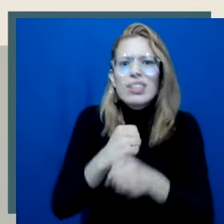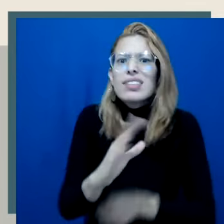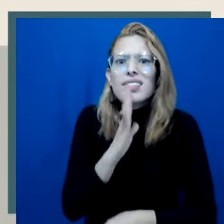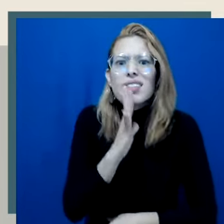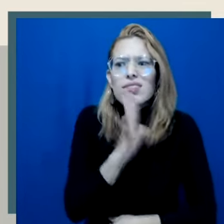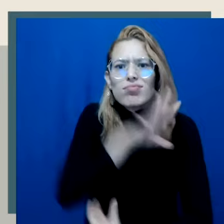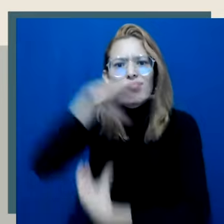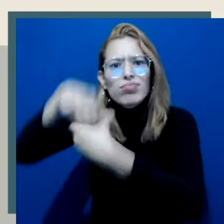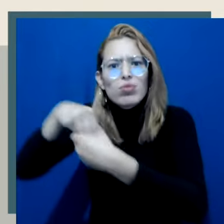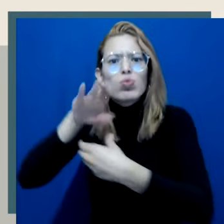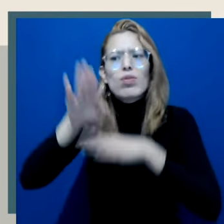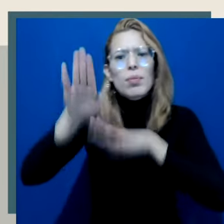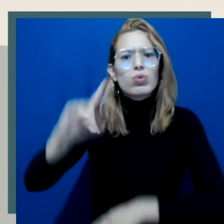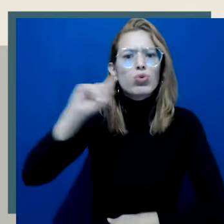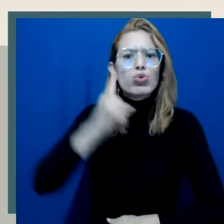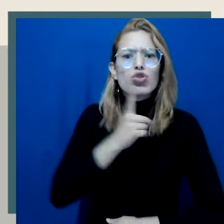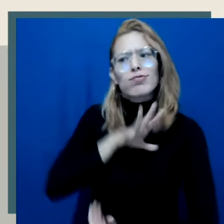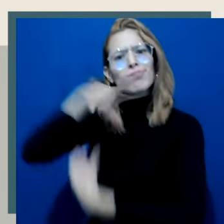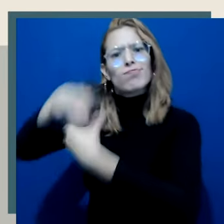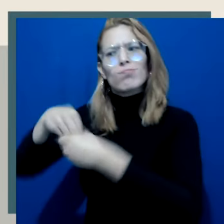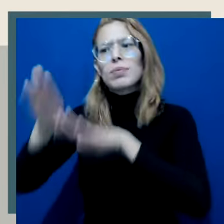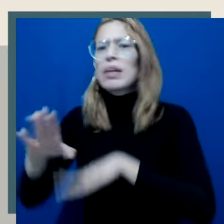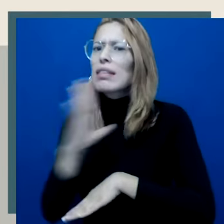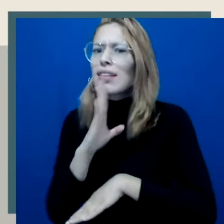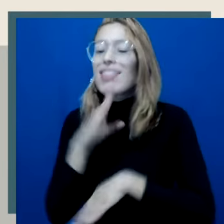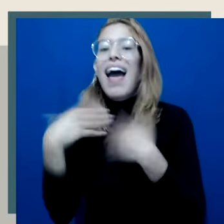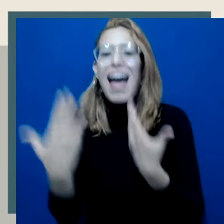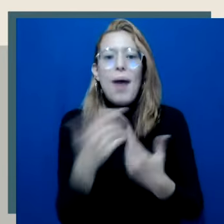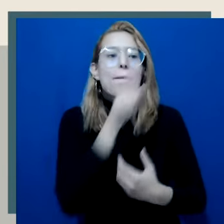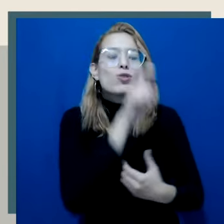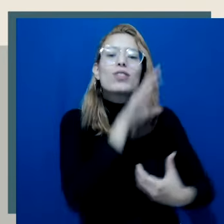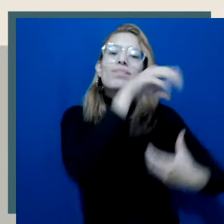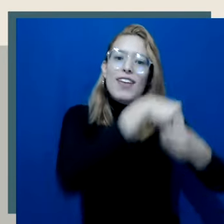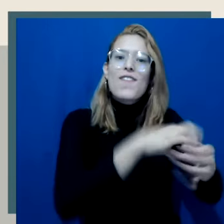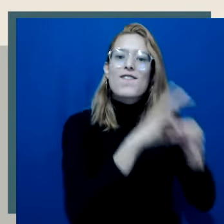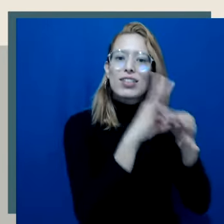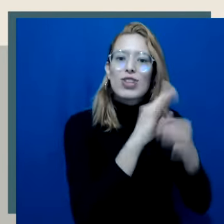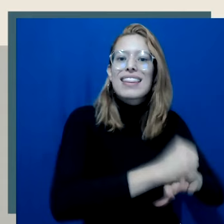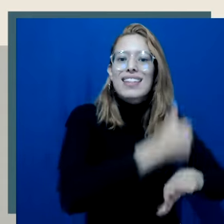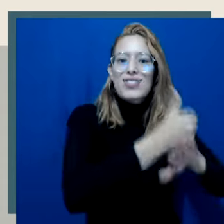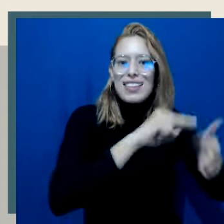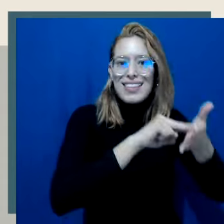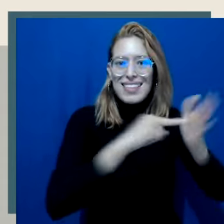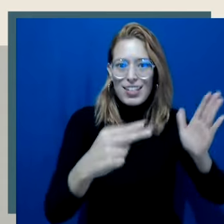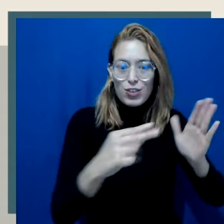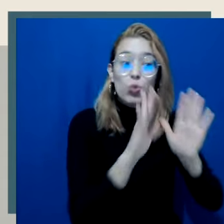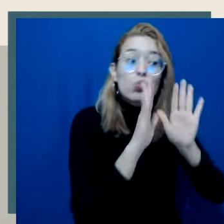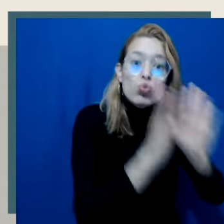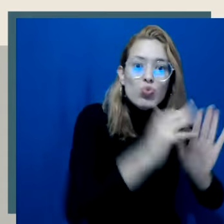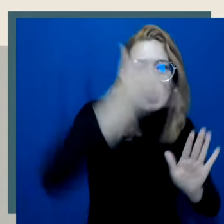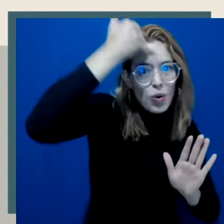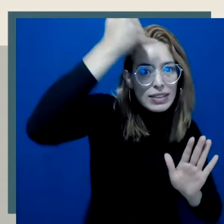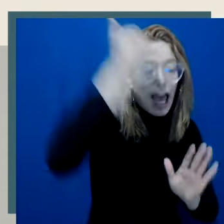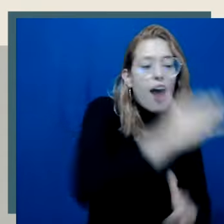Para este nuevo periodo se escogió como representante de las personas con discapacidad auditiva al director técnico de